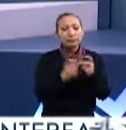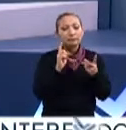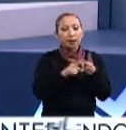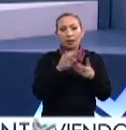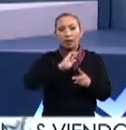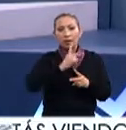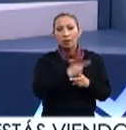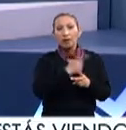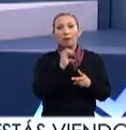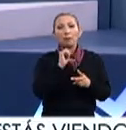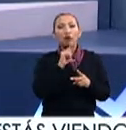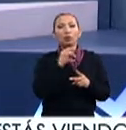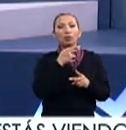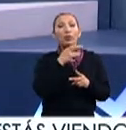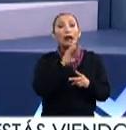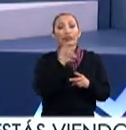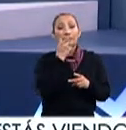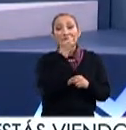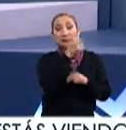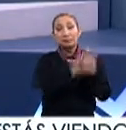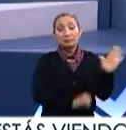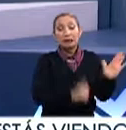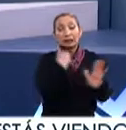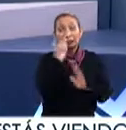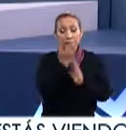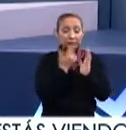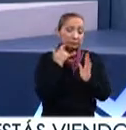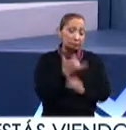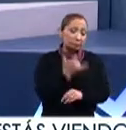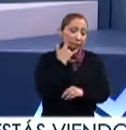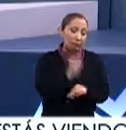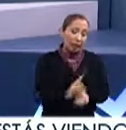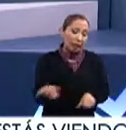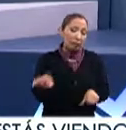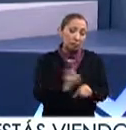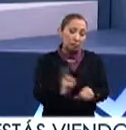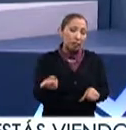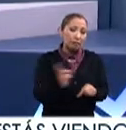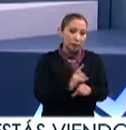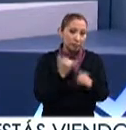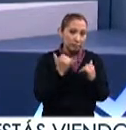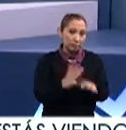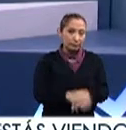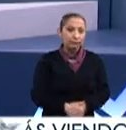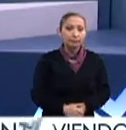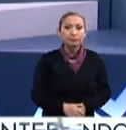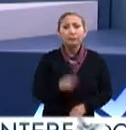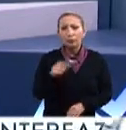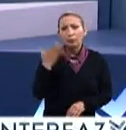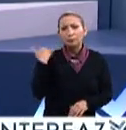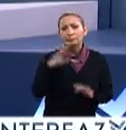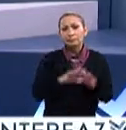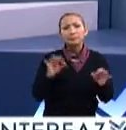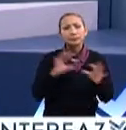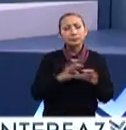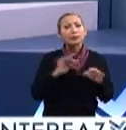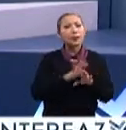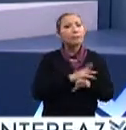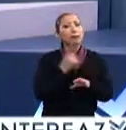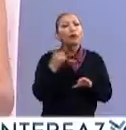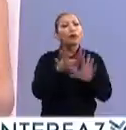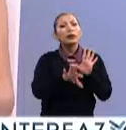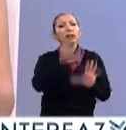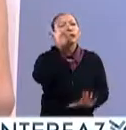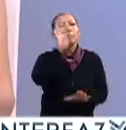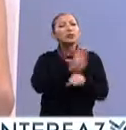portugués sí, tuve que estudiar seis meses arduamente, diario casi, es pesado. Me estás contando, Mario Antonio, por qué